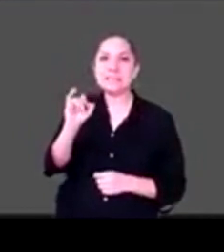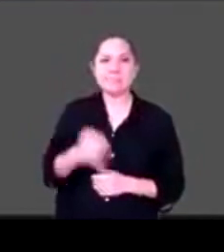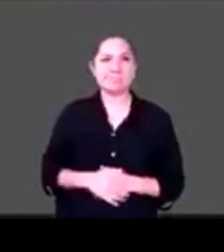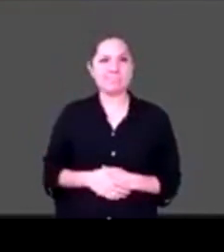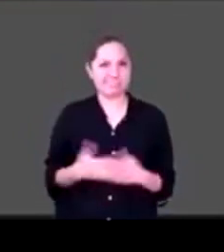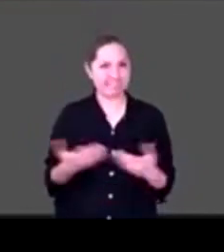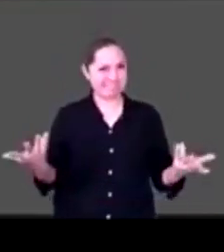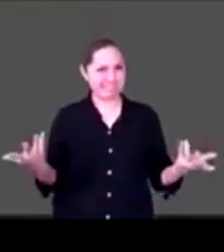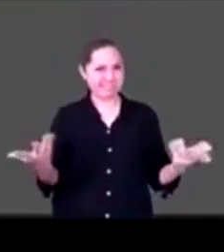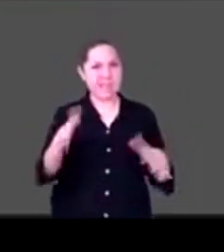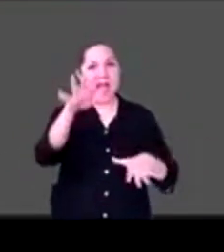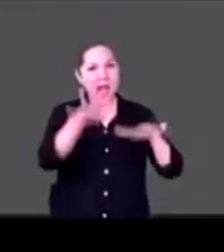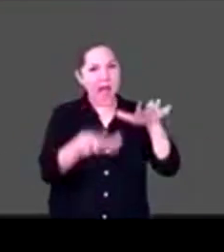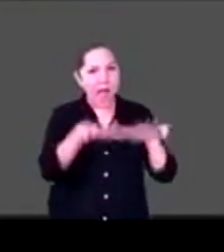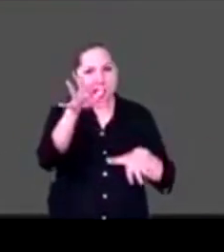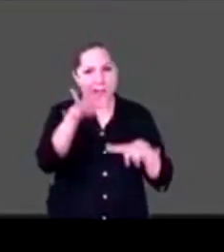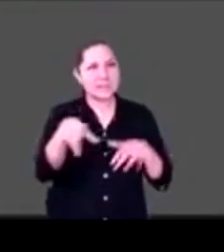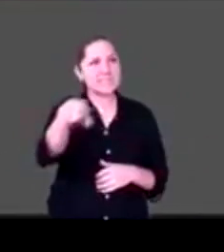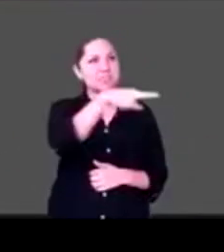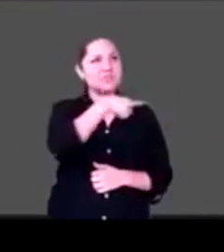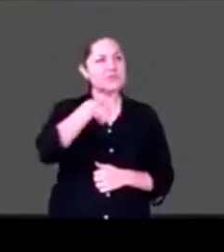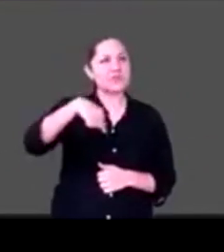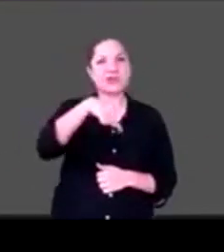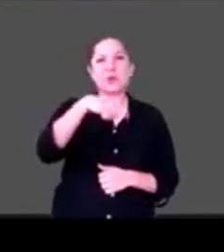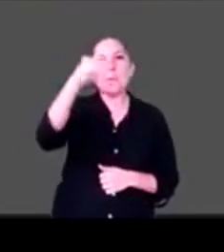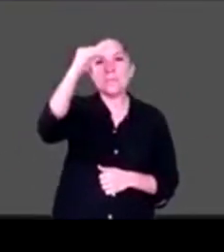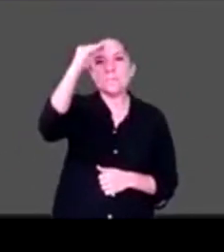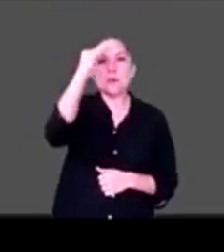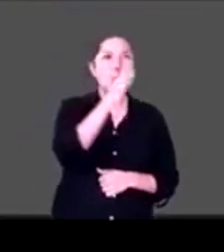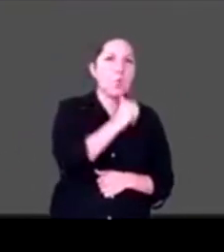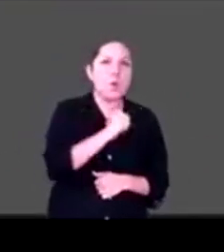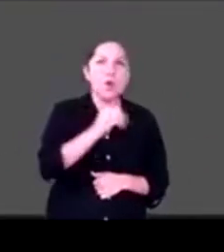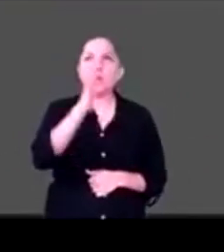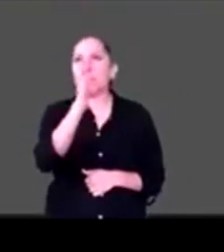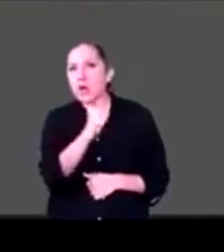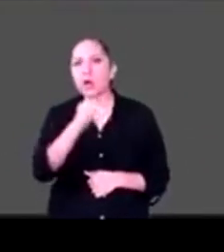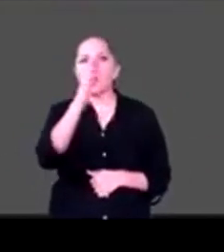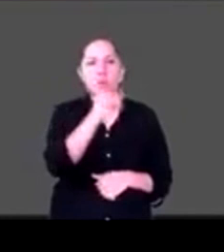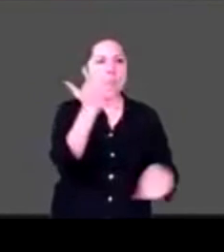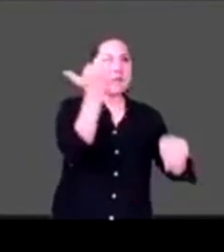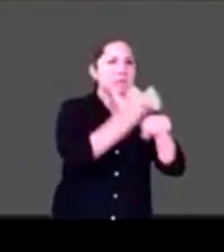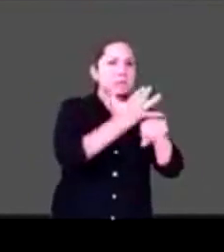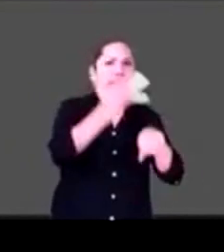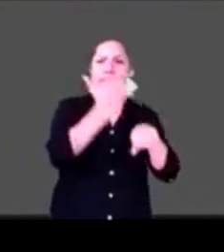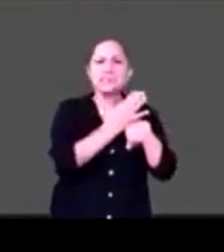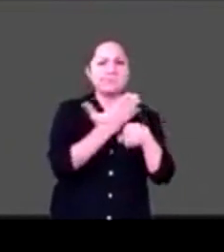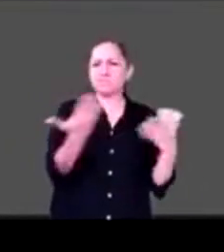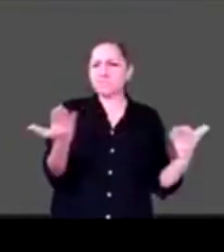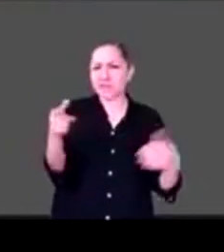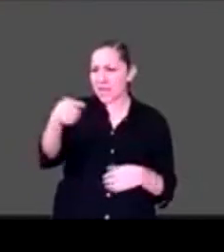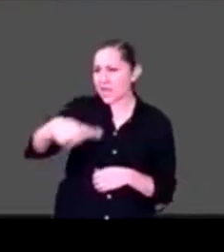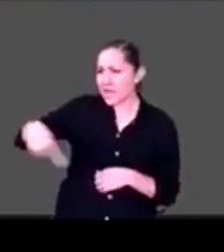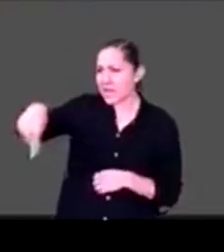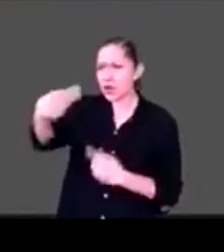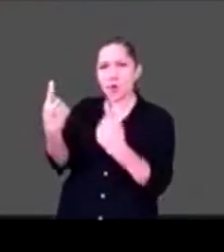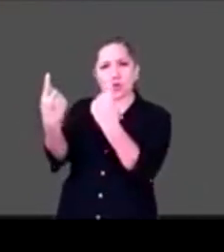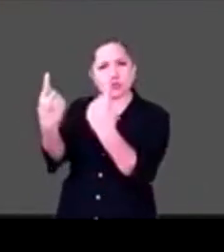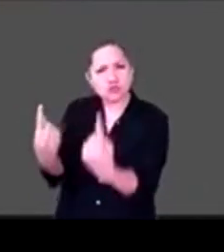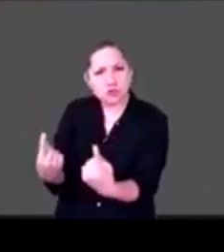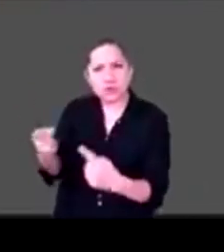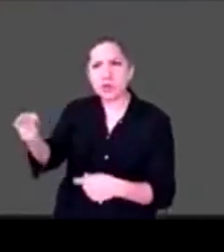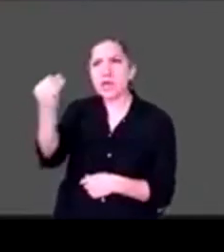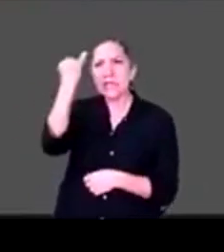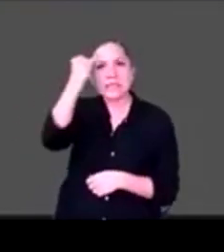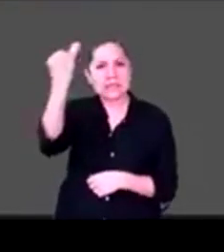escuchar esas voces chiquititas que tienen como constanza tanta verdad y tanta profundidad y